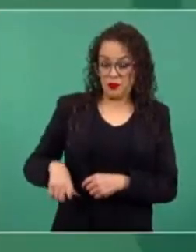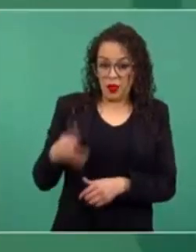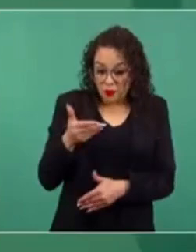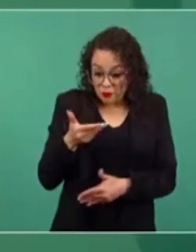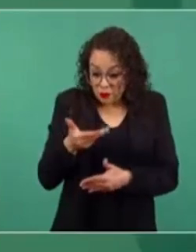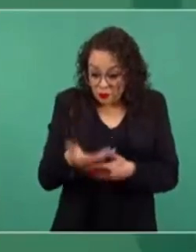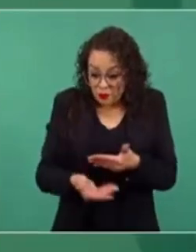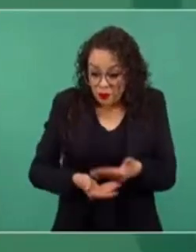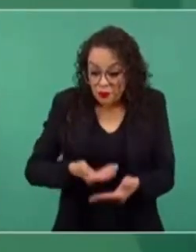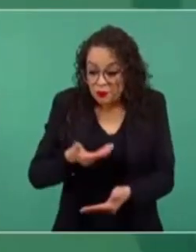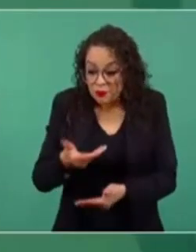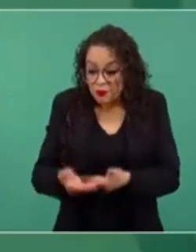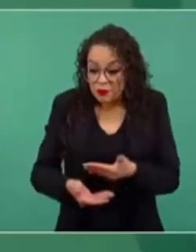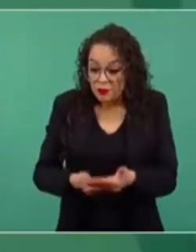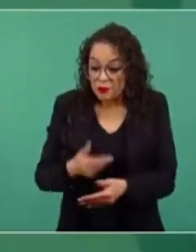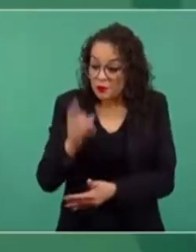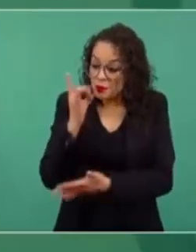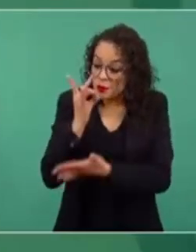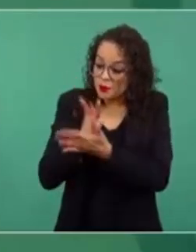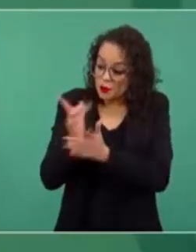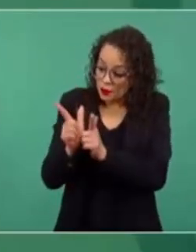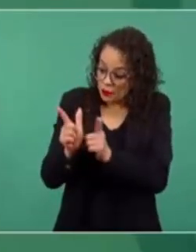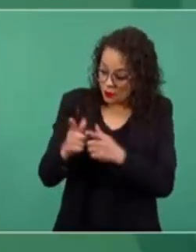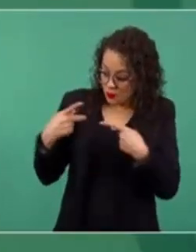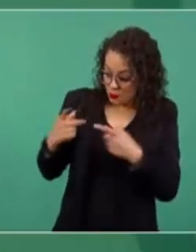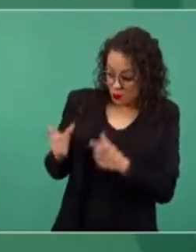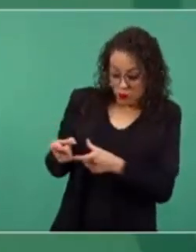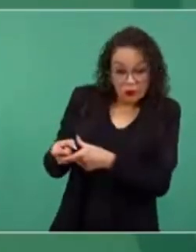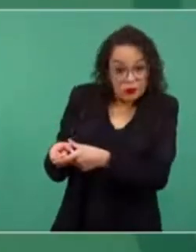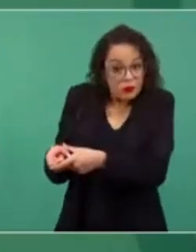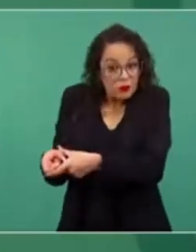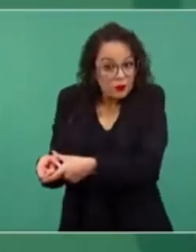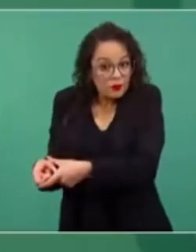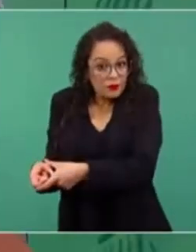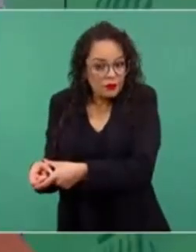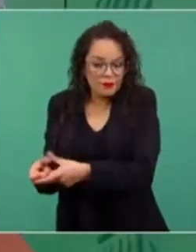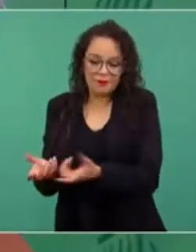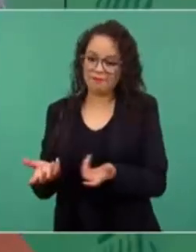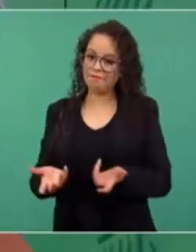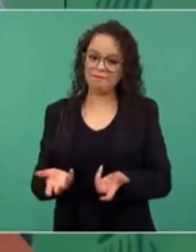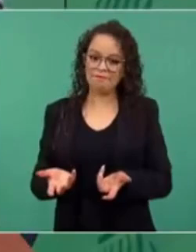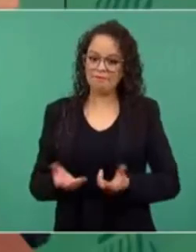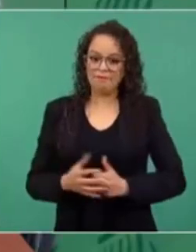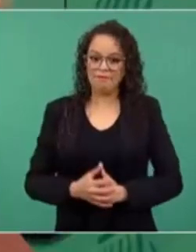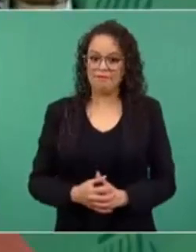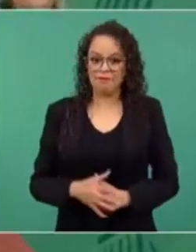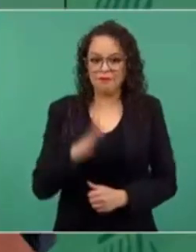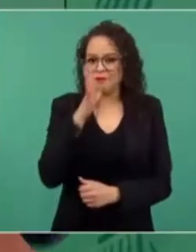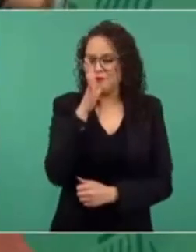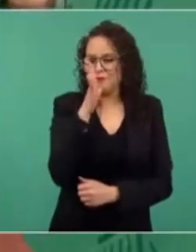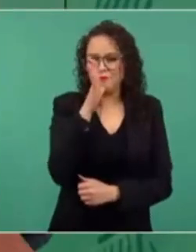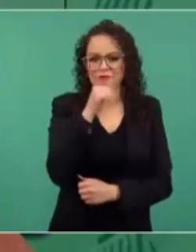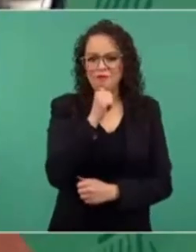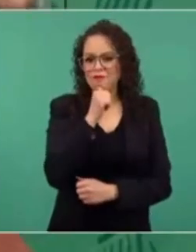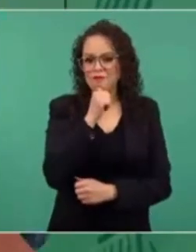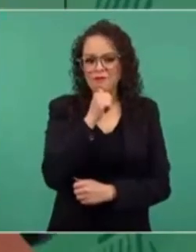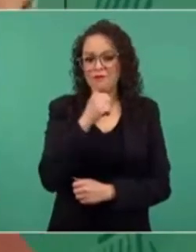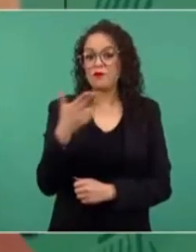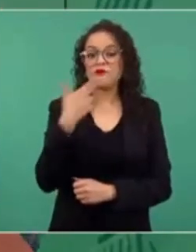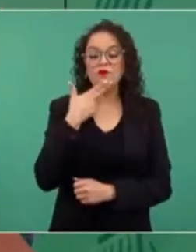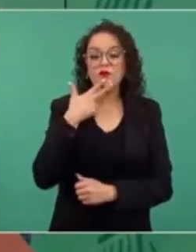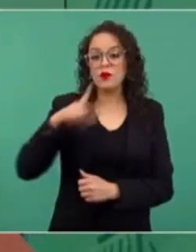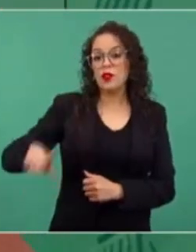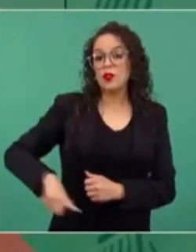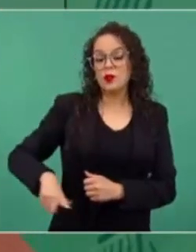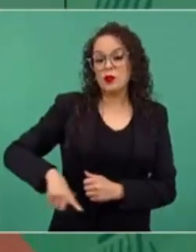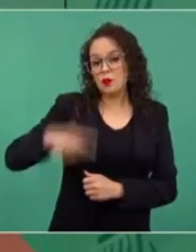de una minoría rapaz, no se puede utilizar el gobierno para hacer